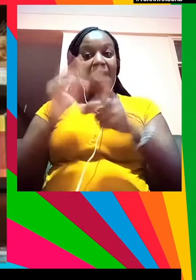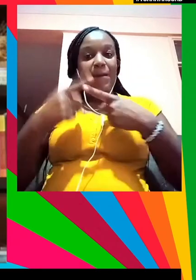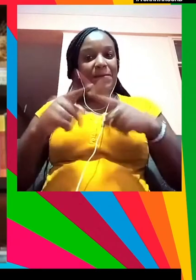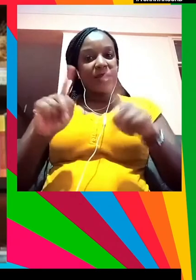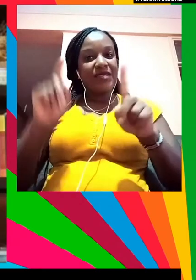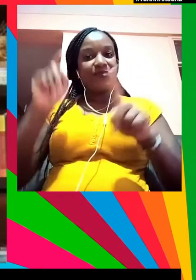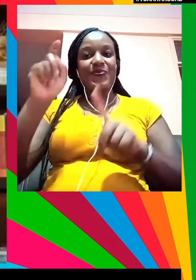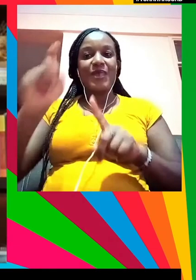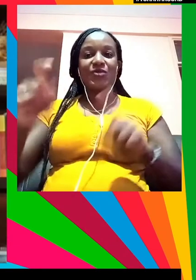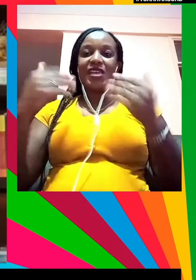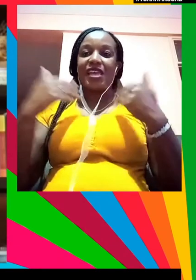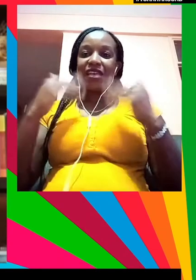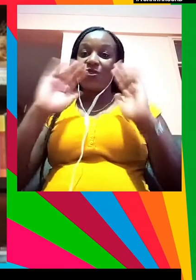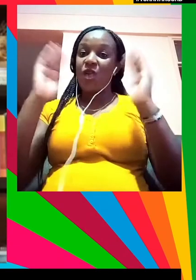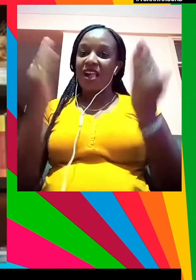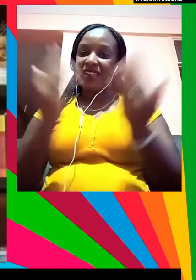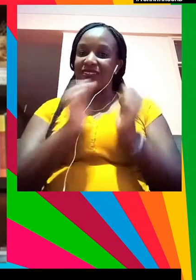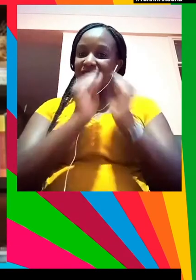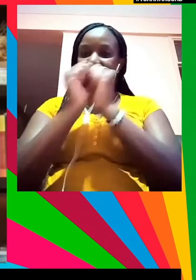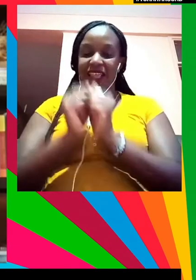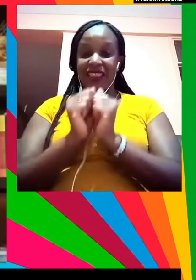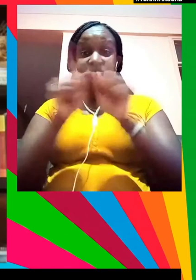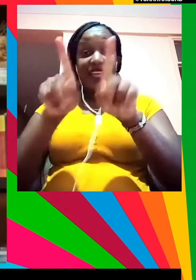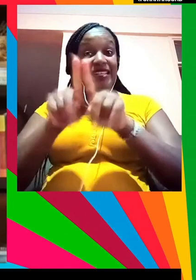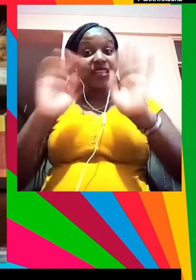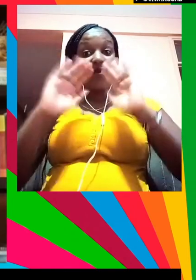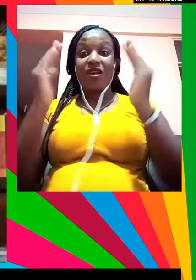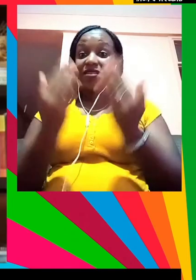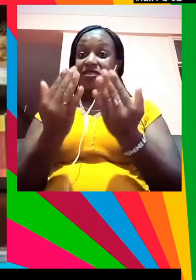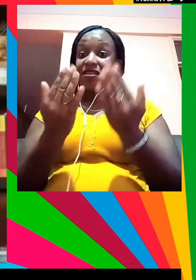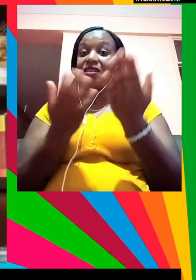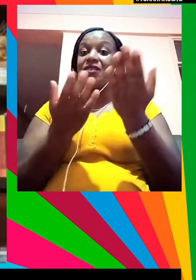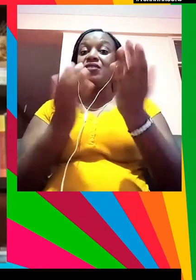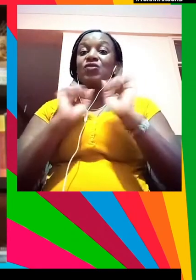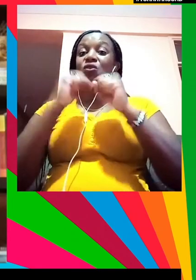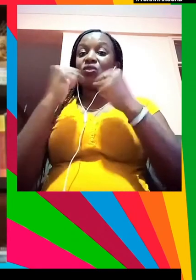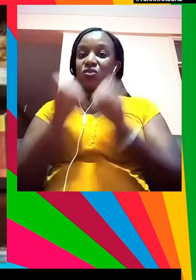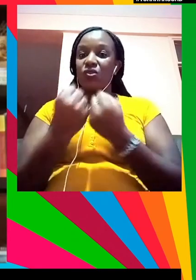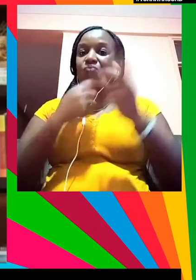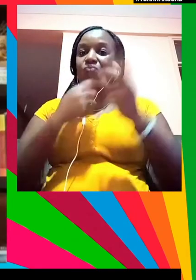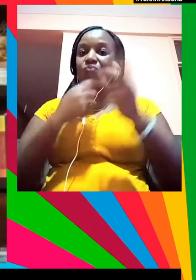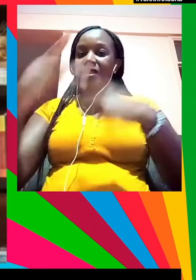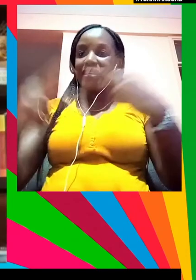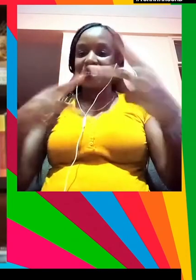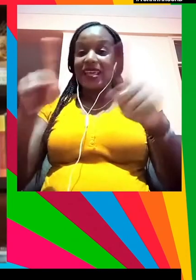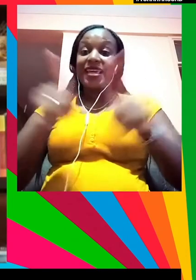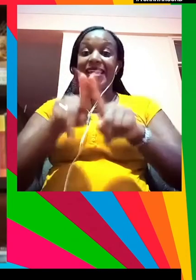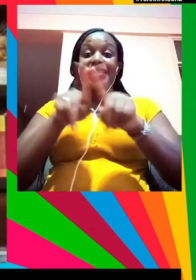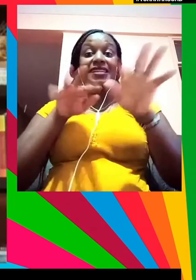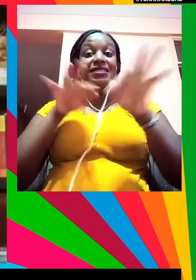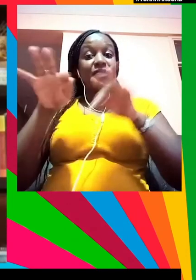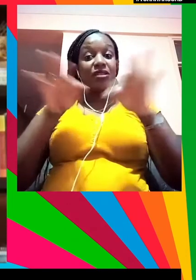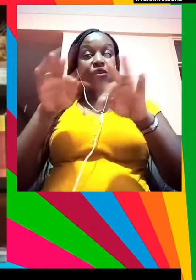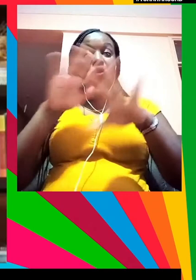pospandémico ahora mismo. Un mundo que equilibra el progreso medioambiental, social y económico, tal y como